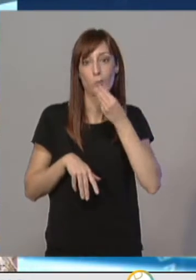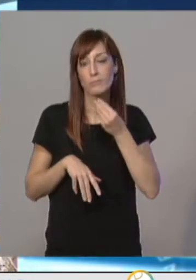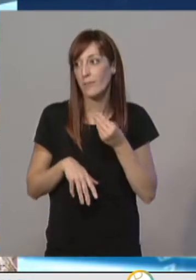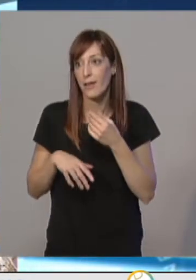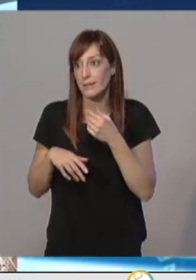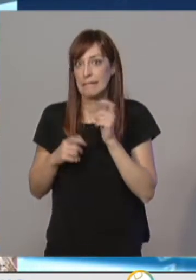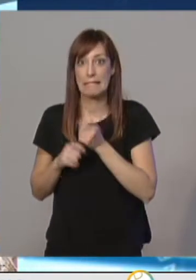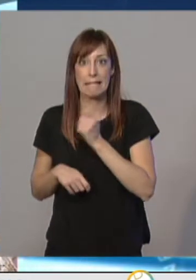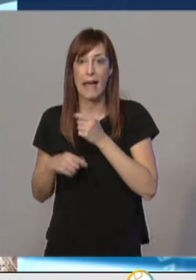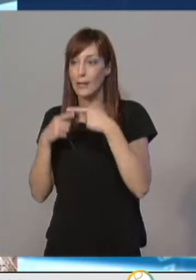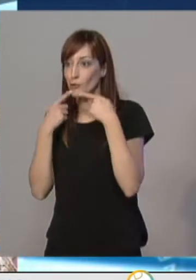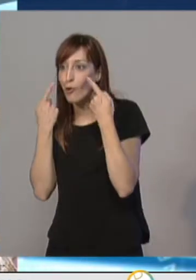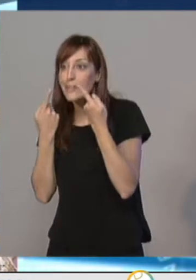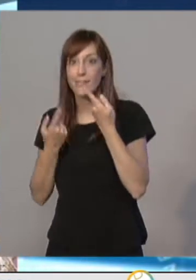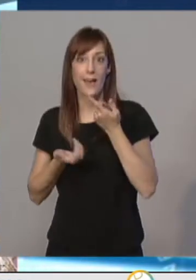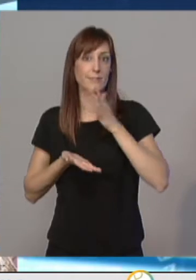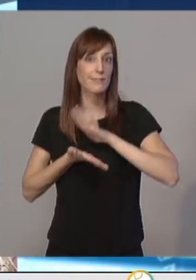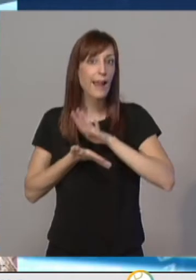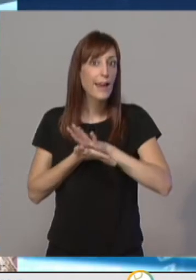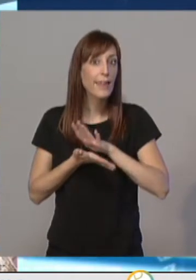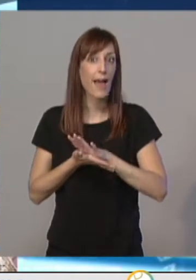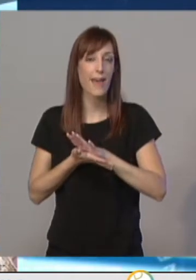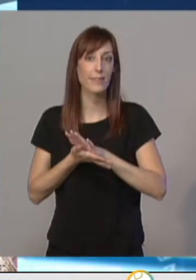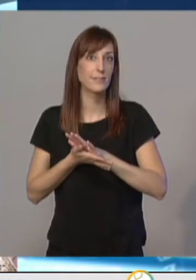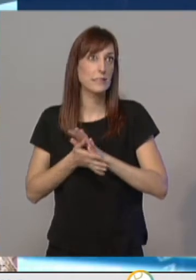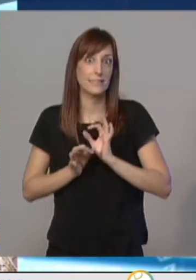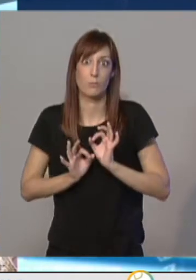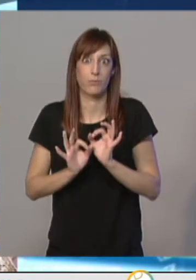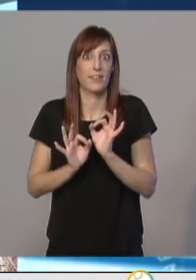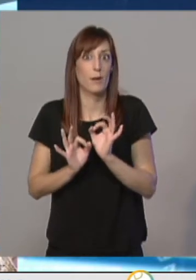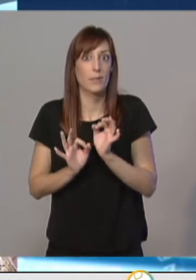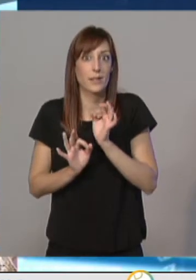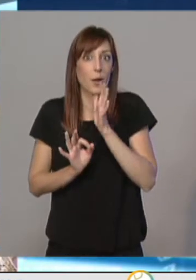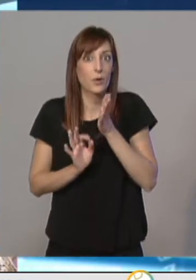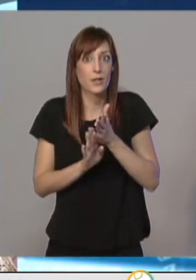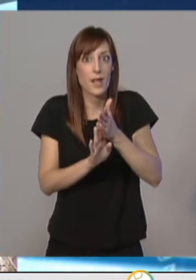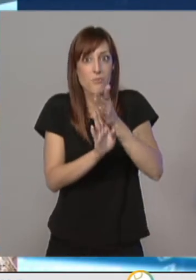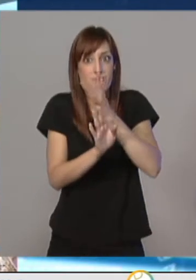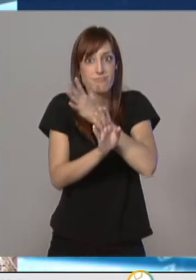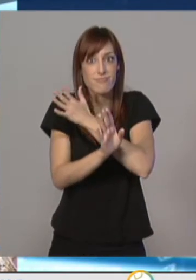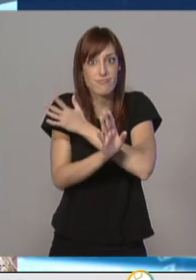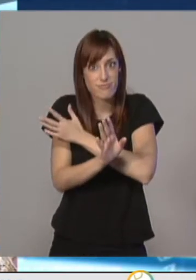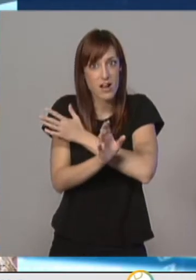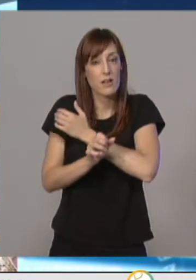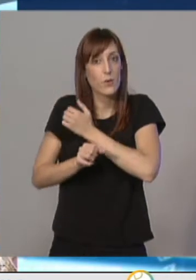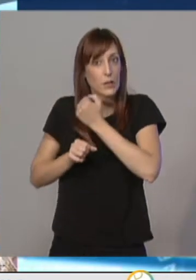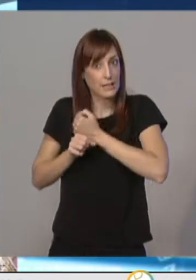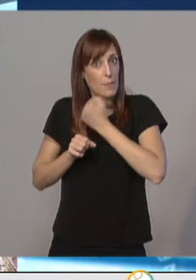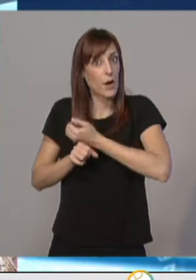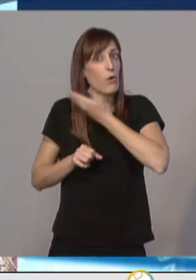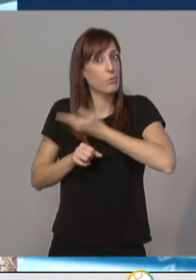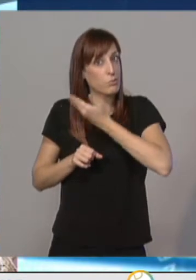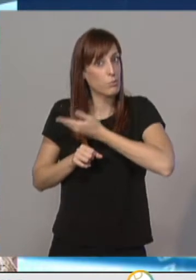satisfacción, tranquilidad y muy especialmente después de esta tarea tan importante... ...que es para la denominación de origen